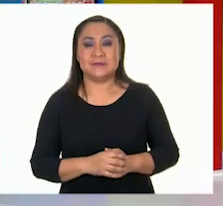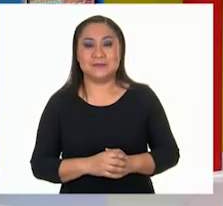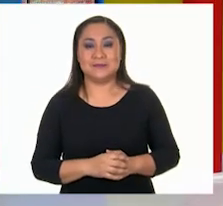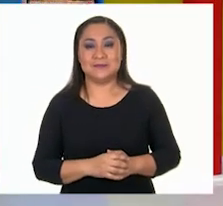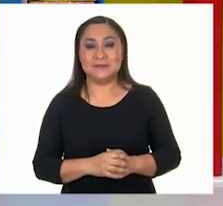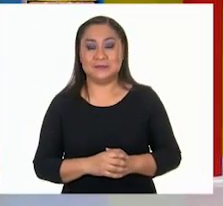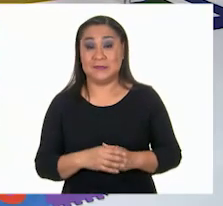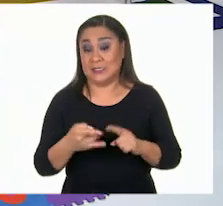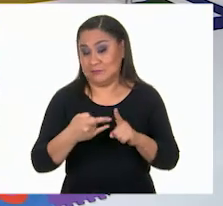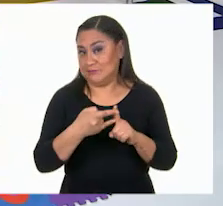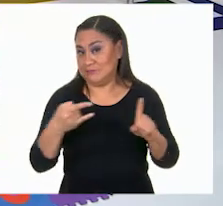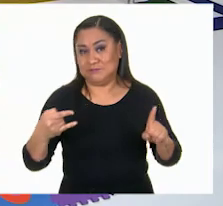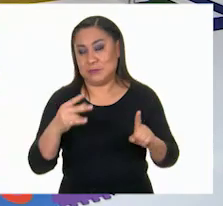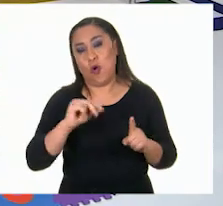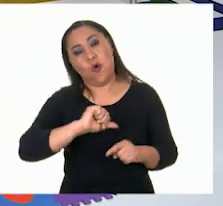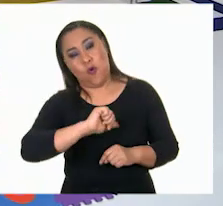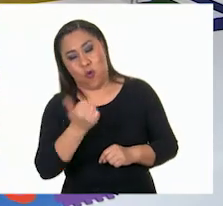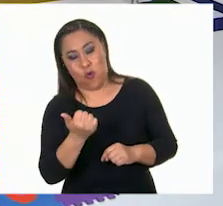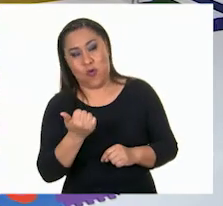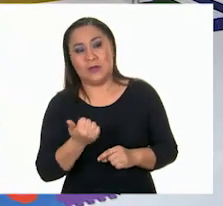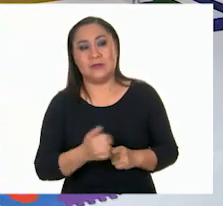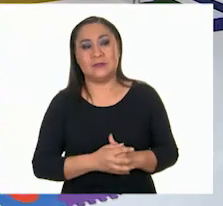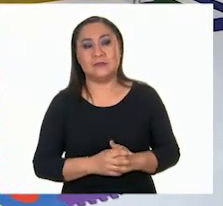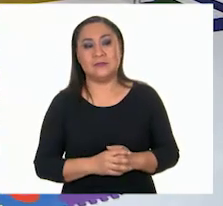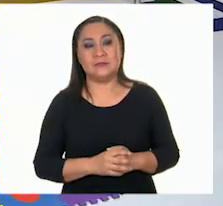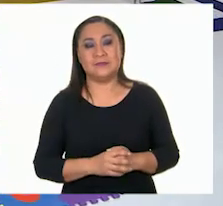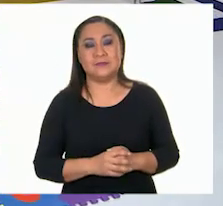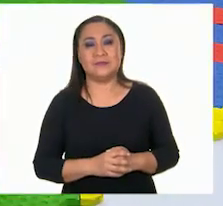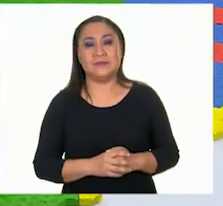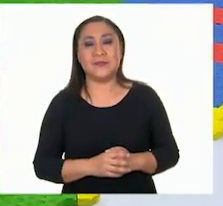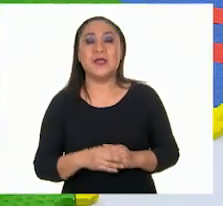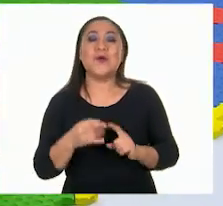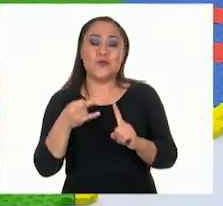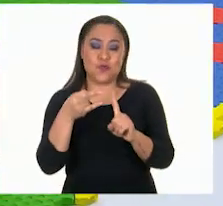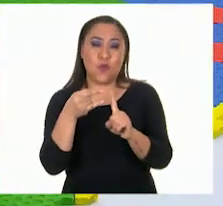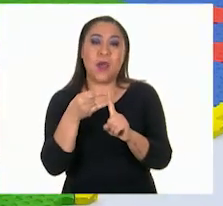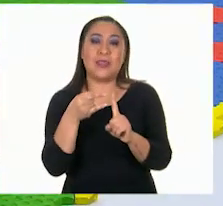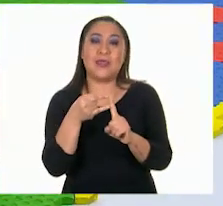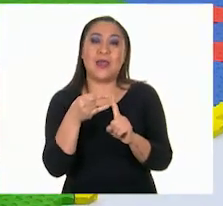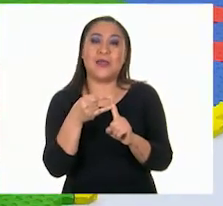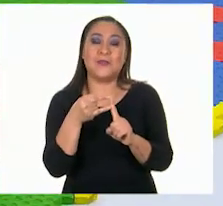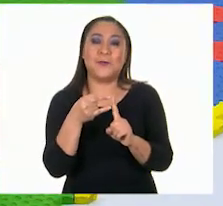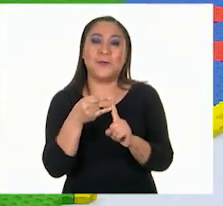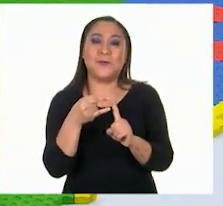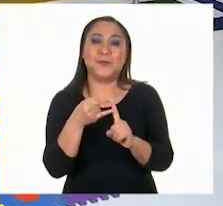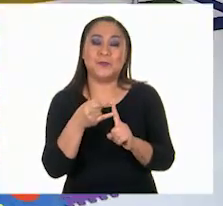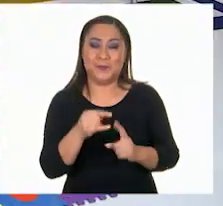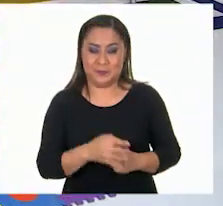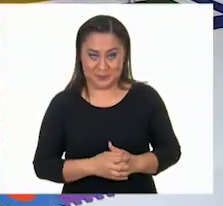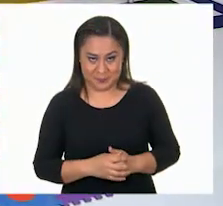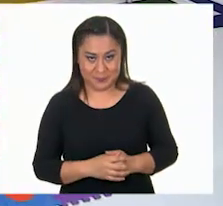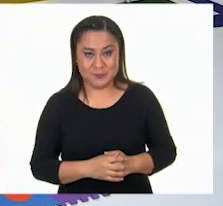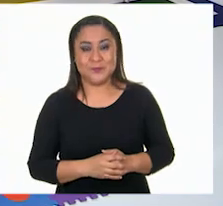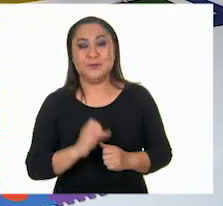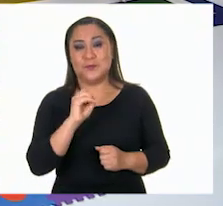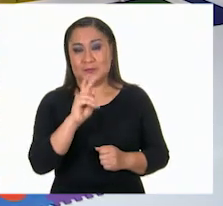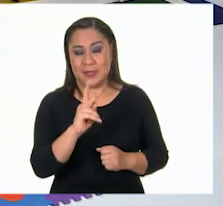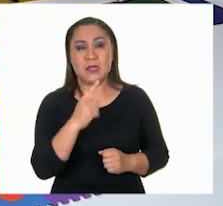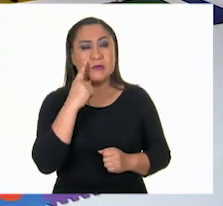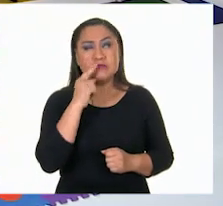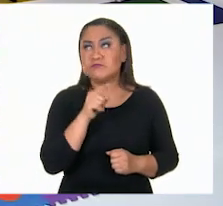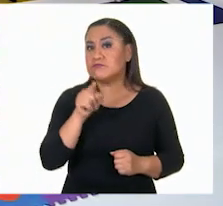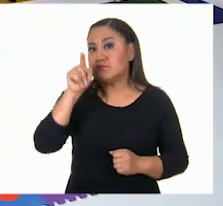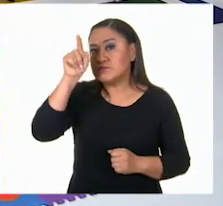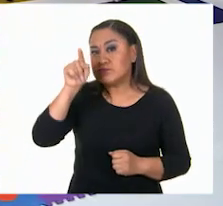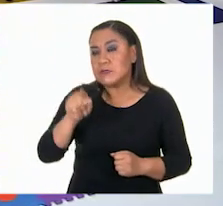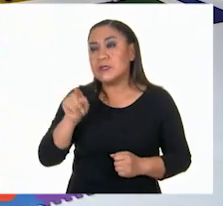pirámide rectangular. Sí. Atención. Ah, salió un cuadrado ahora. Un cuadrado. Vamos a tomar entonces la base de